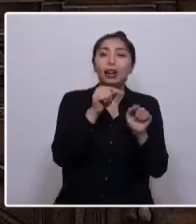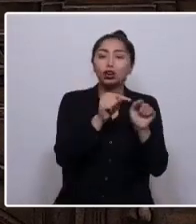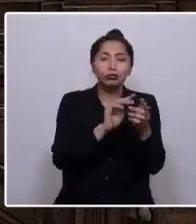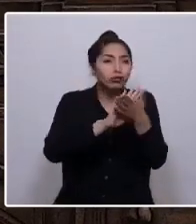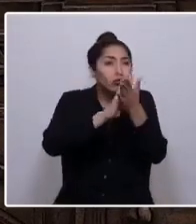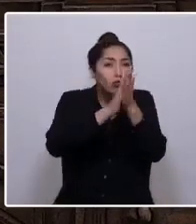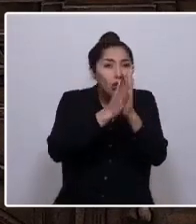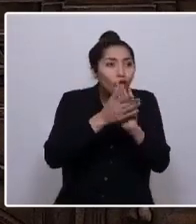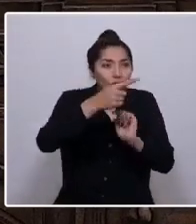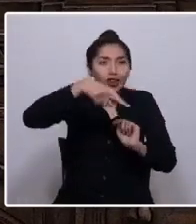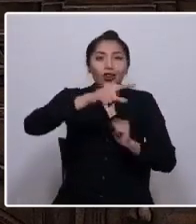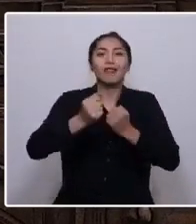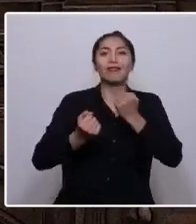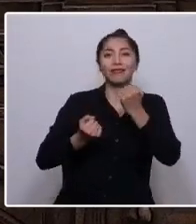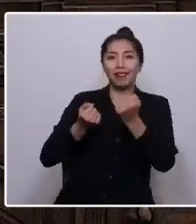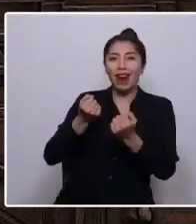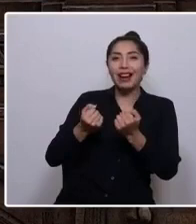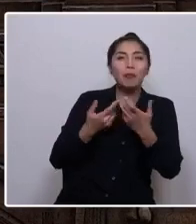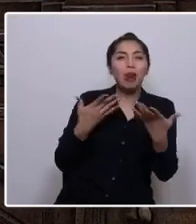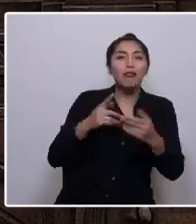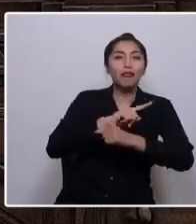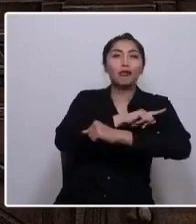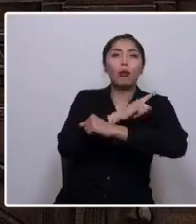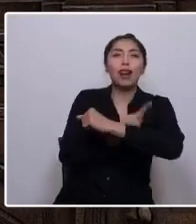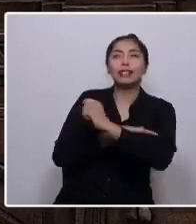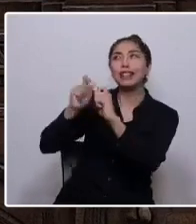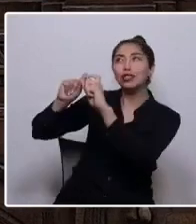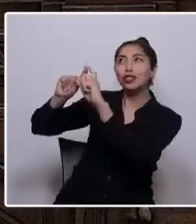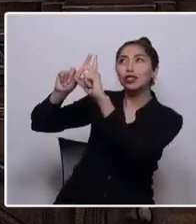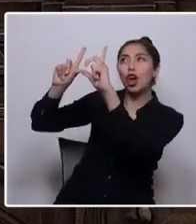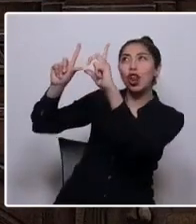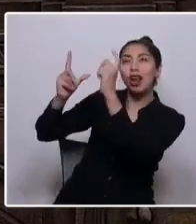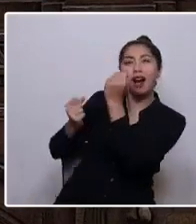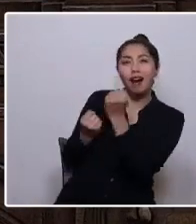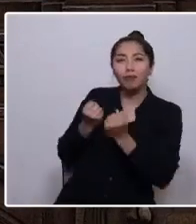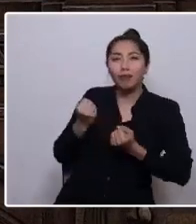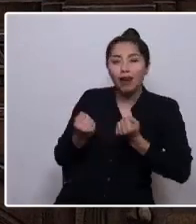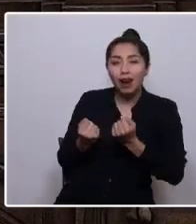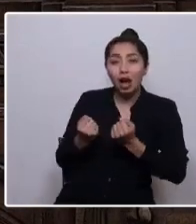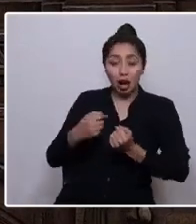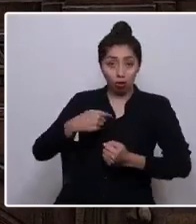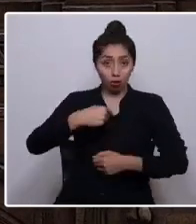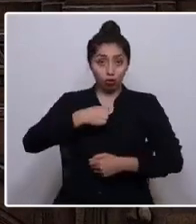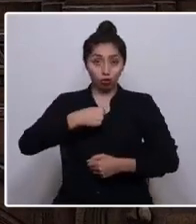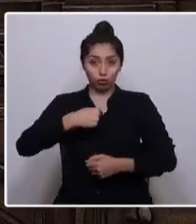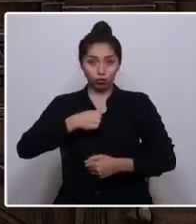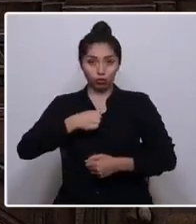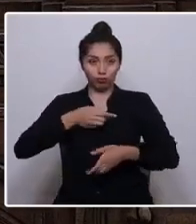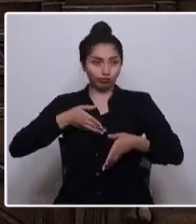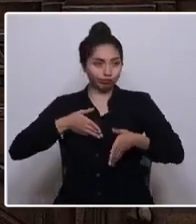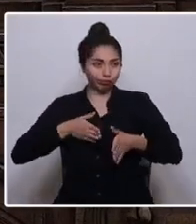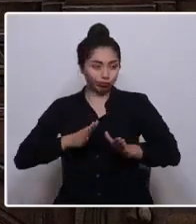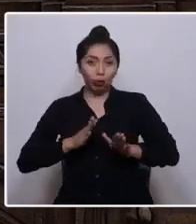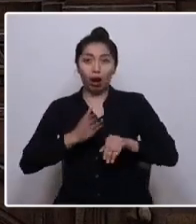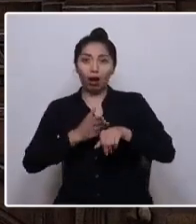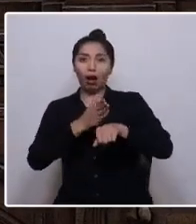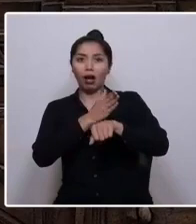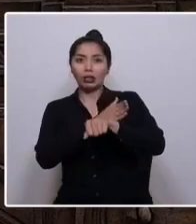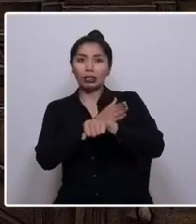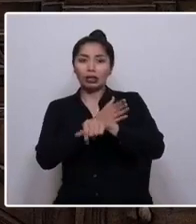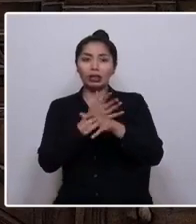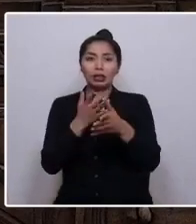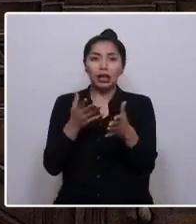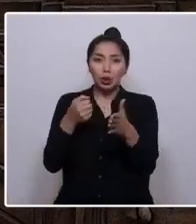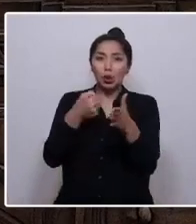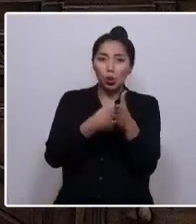bailan bajo la fuerza del sol. Soy de una generación que abrazó la militancia luchando contra